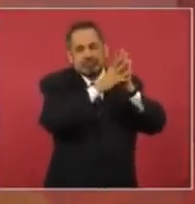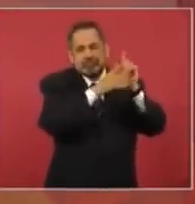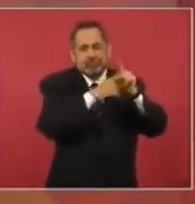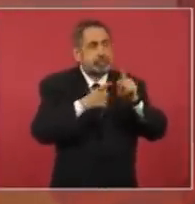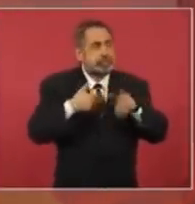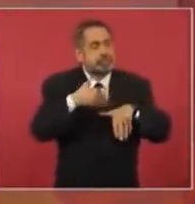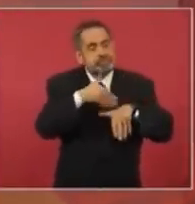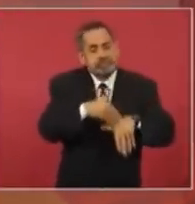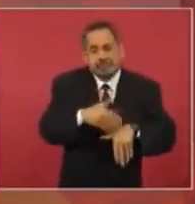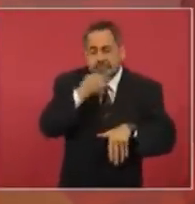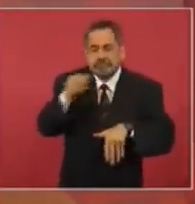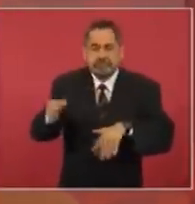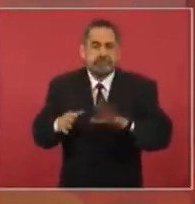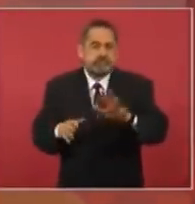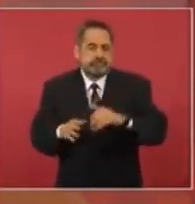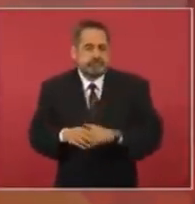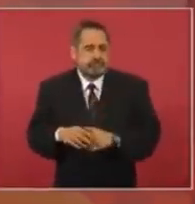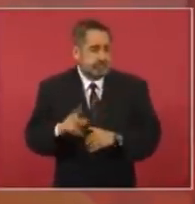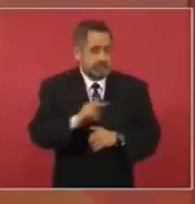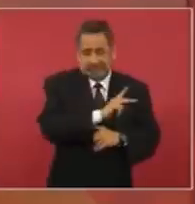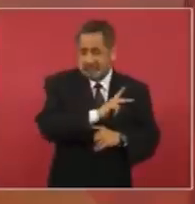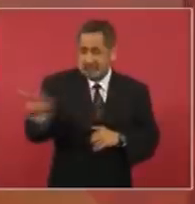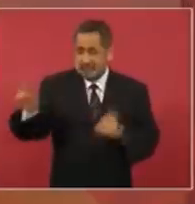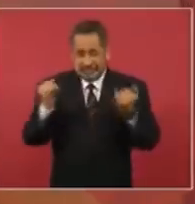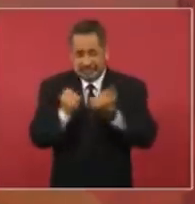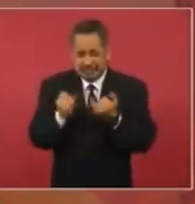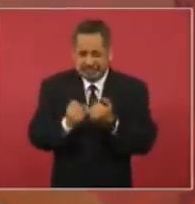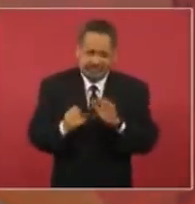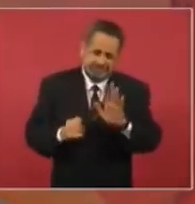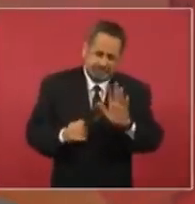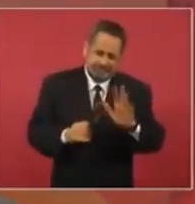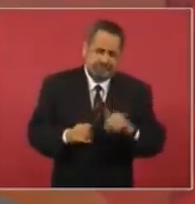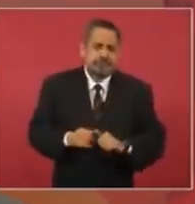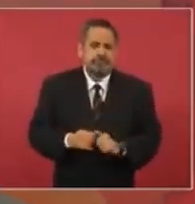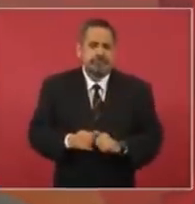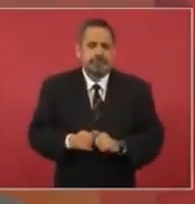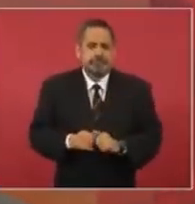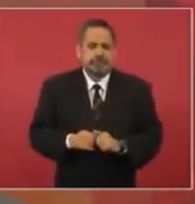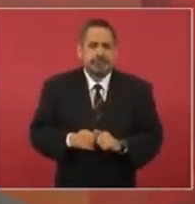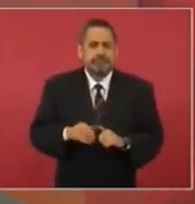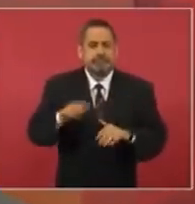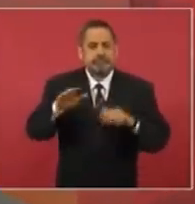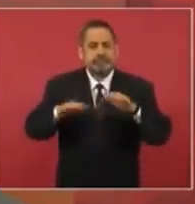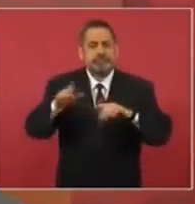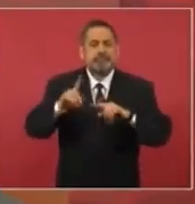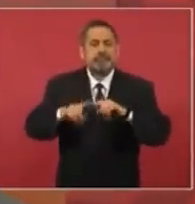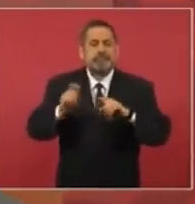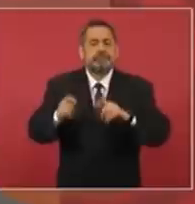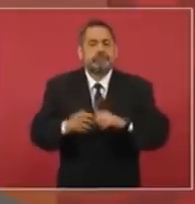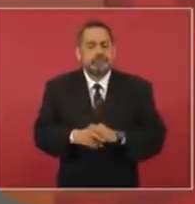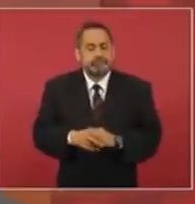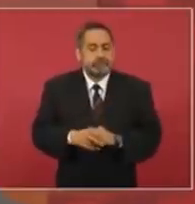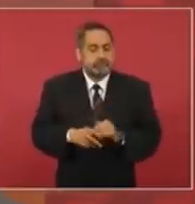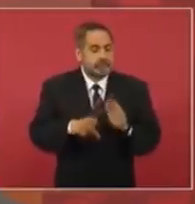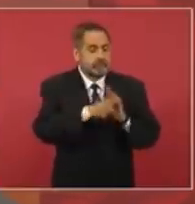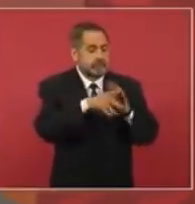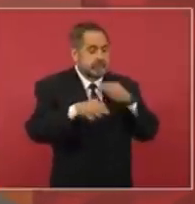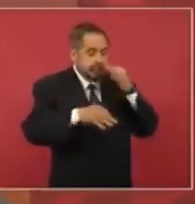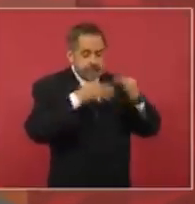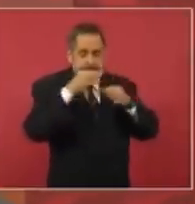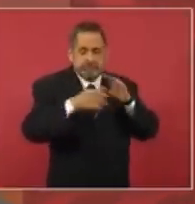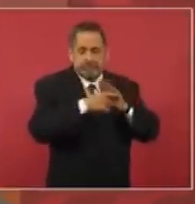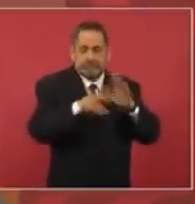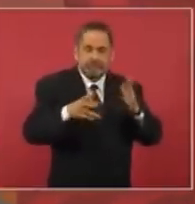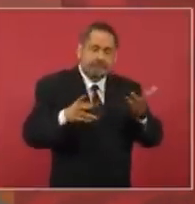Por eso no hay que generalizar. A veces los periodistas, pues,